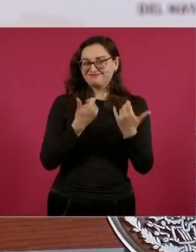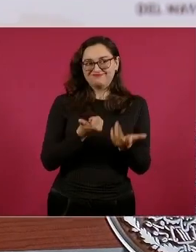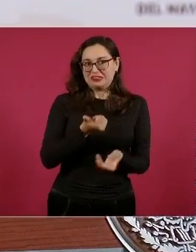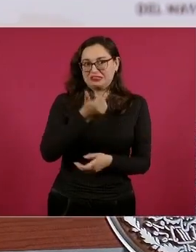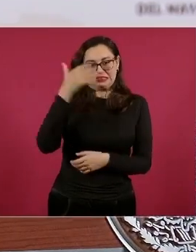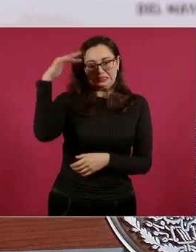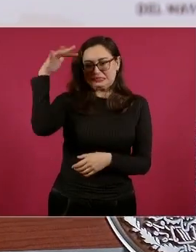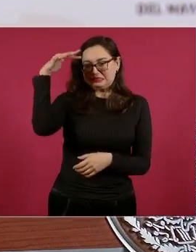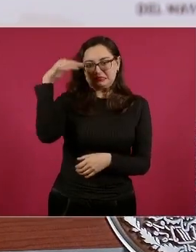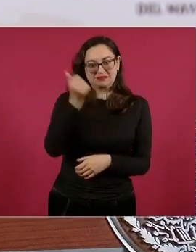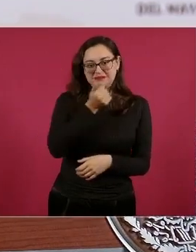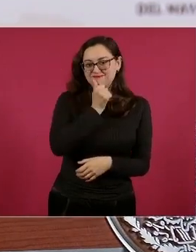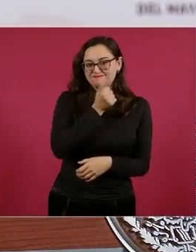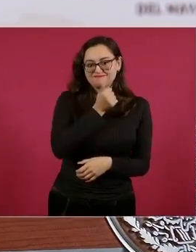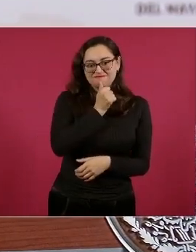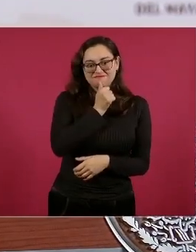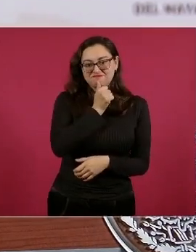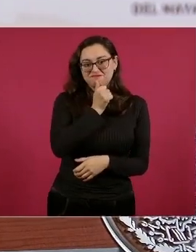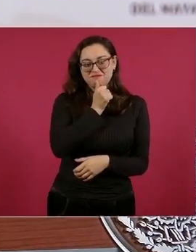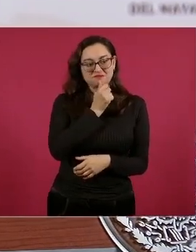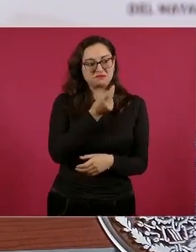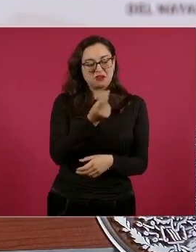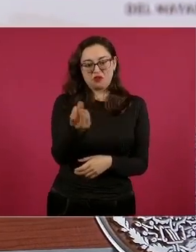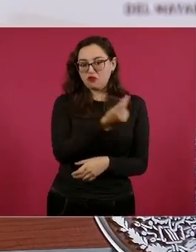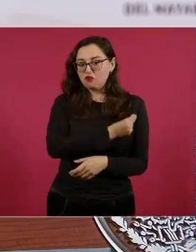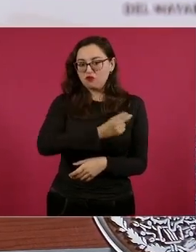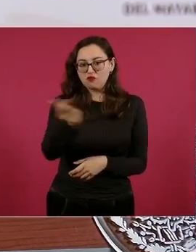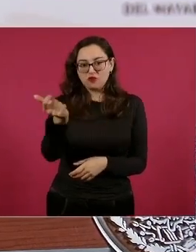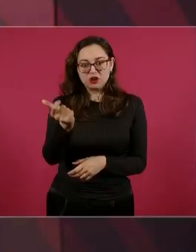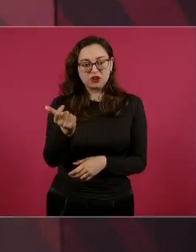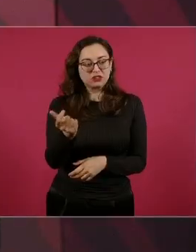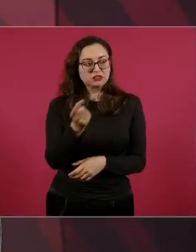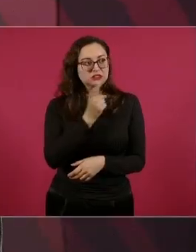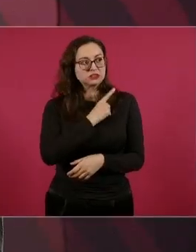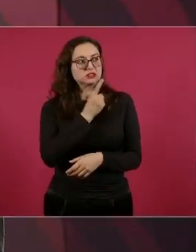camino de las conductas antisociales y se sienten solos, hay un vacío.